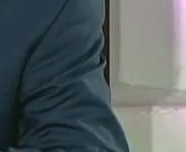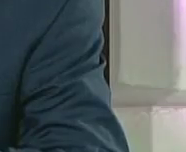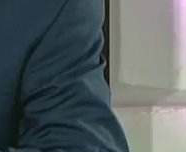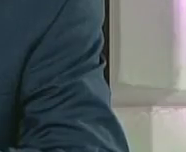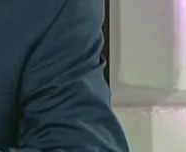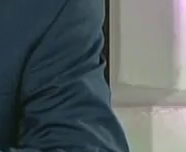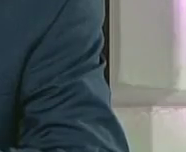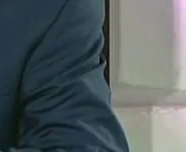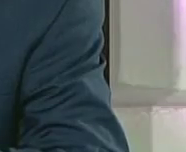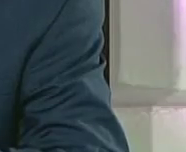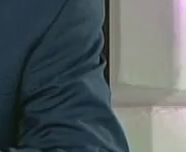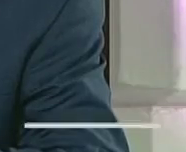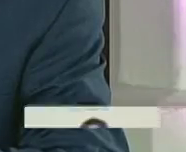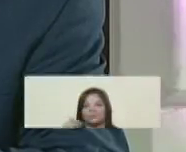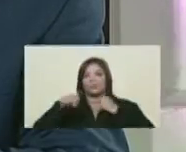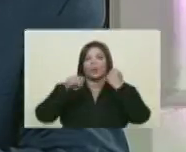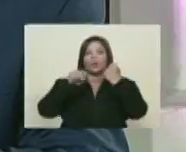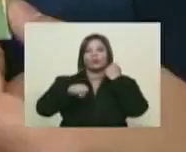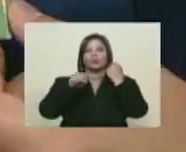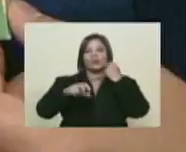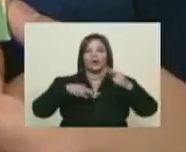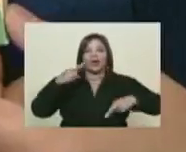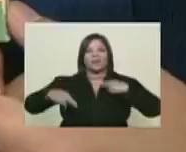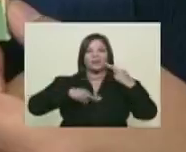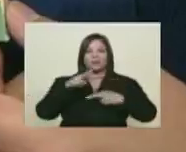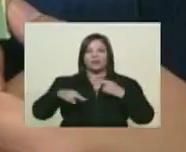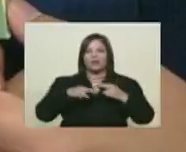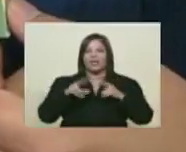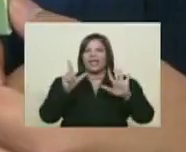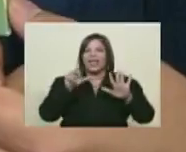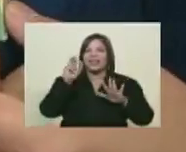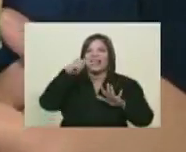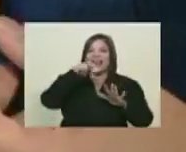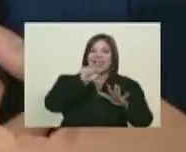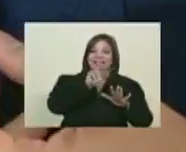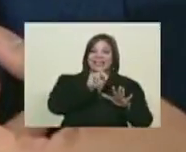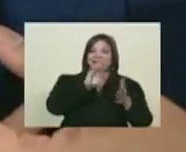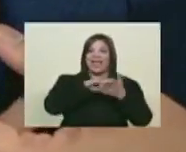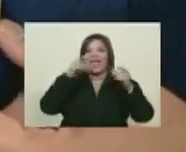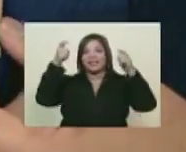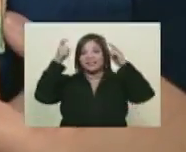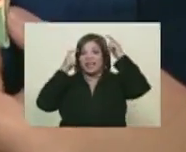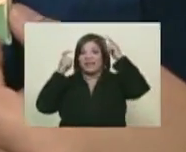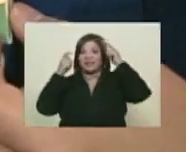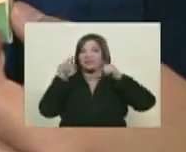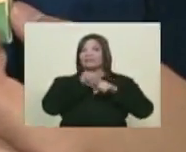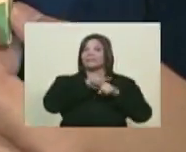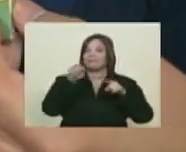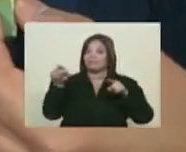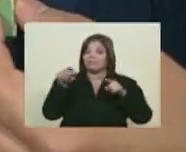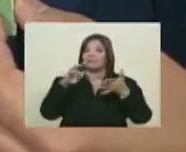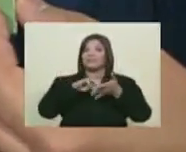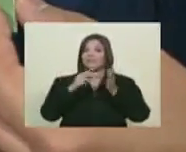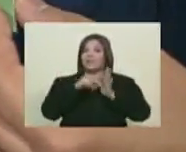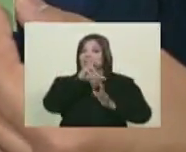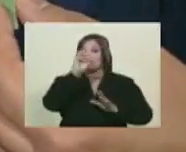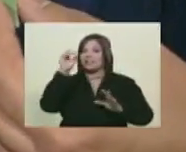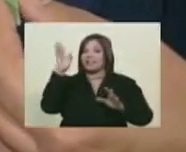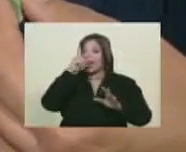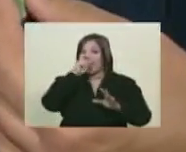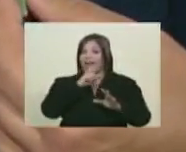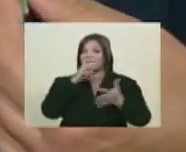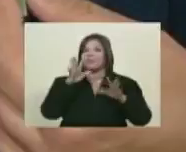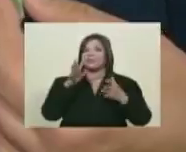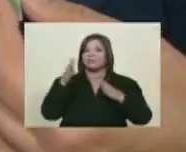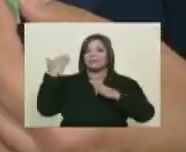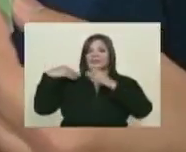Bien, un siglo de revoluciones, de Lenin a Chávez, un centenario, se cumple este año de